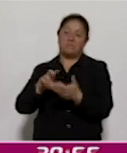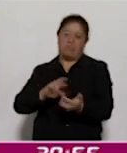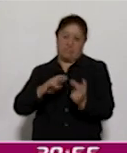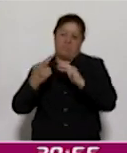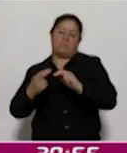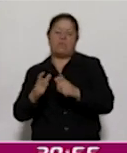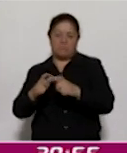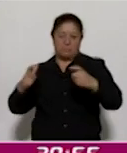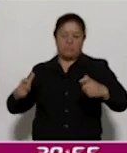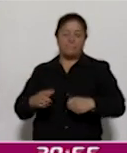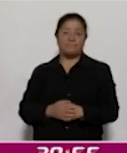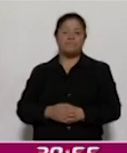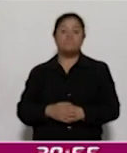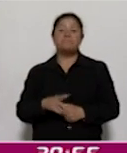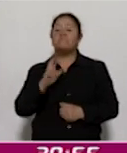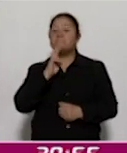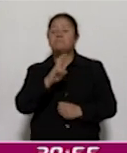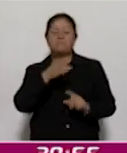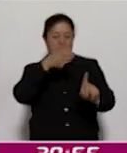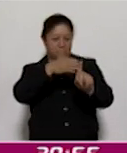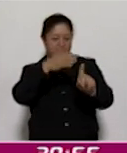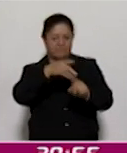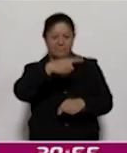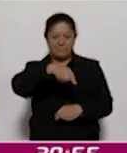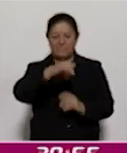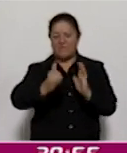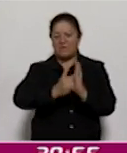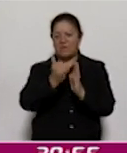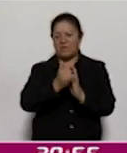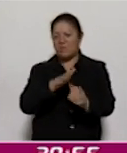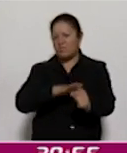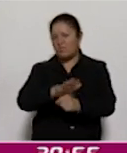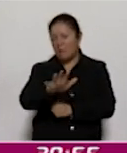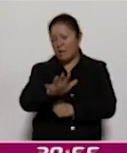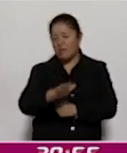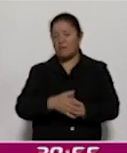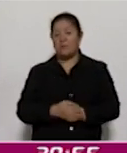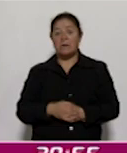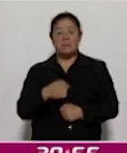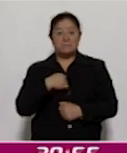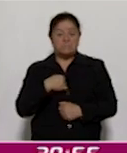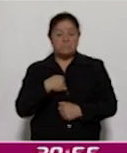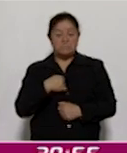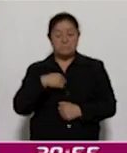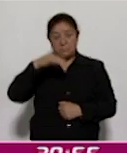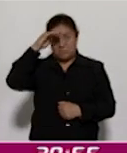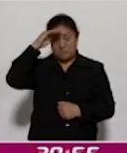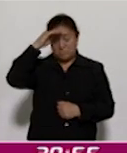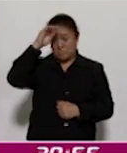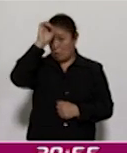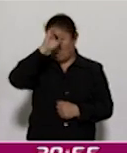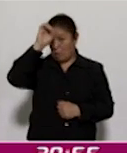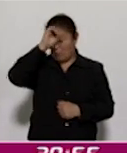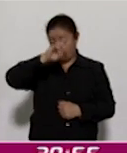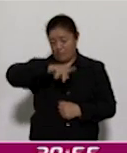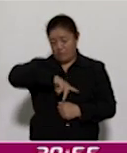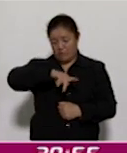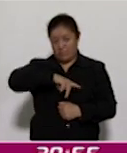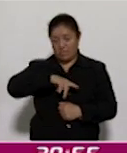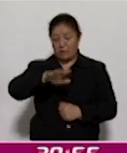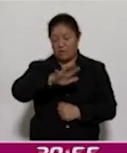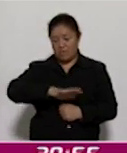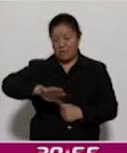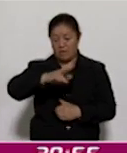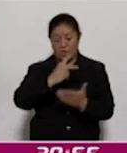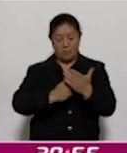respondiendo específicamente a la pregunta de cómo debería de ser la infraestructura, desde mi particular punto de vista con los últimos proyectos de espacio público que